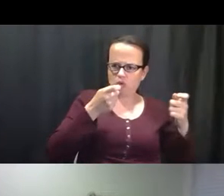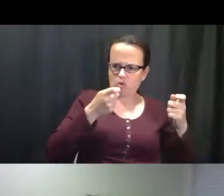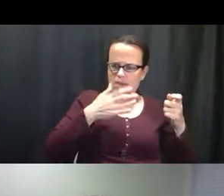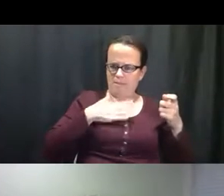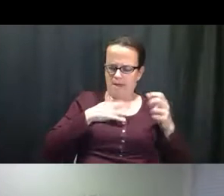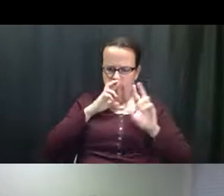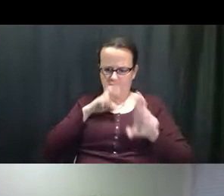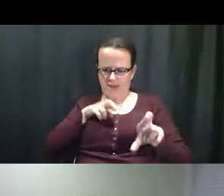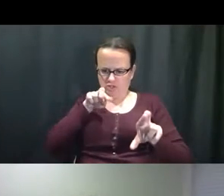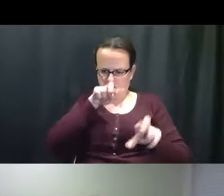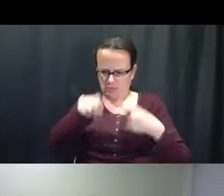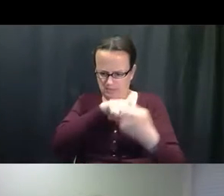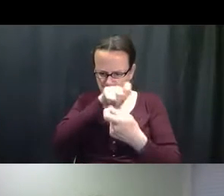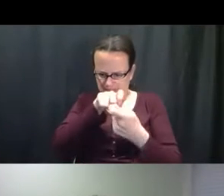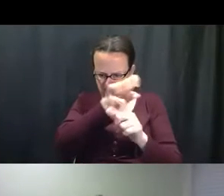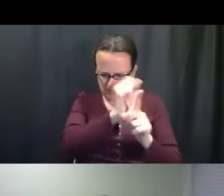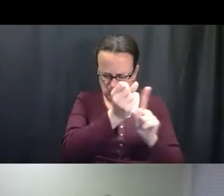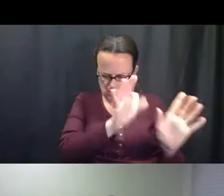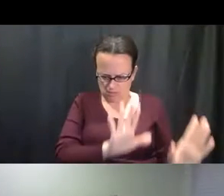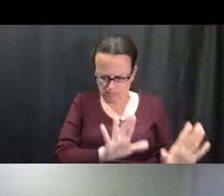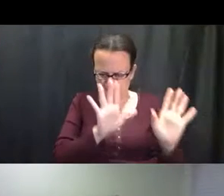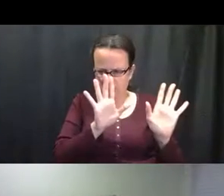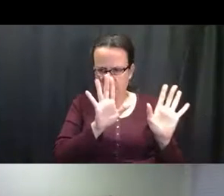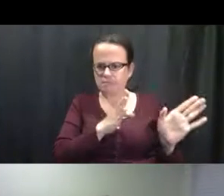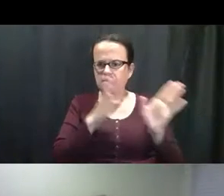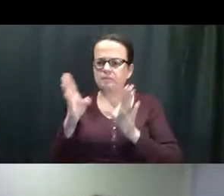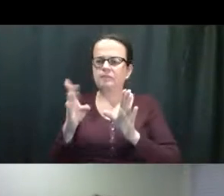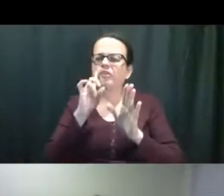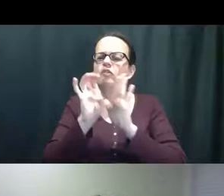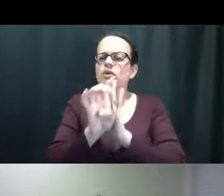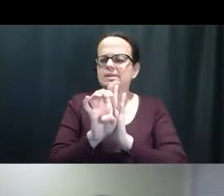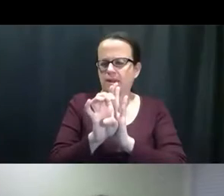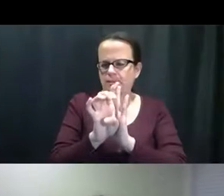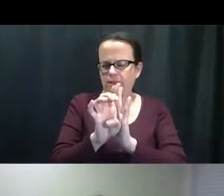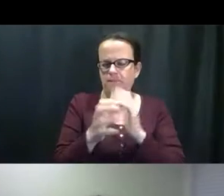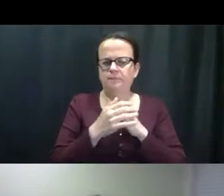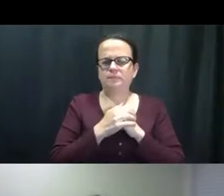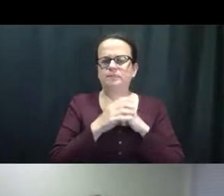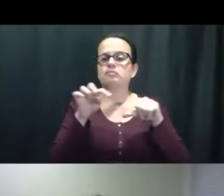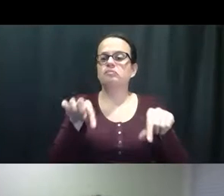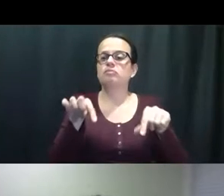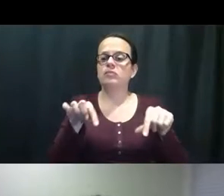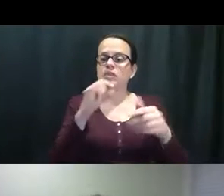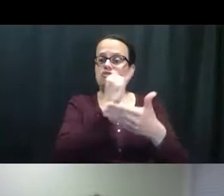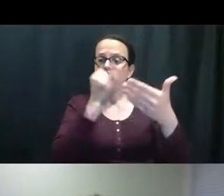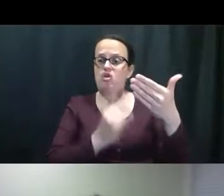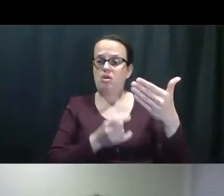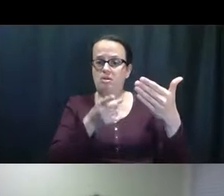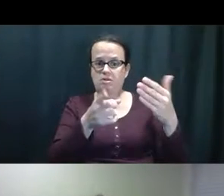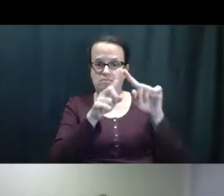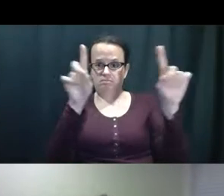y cuál es mi reacción a esa situación. Aquí déjenme darle un ejemplo.